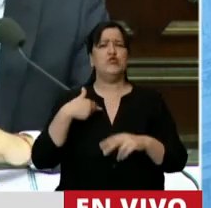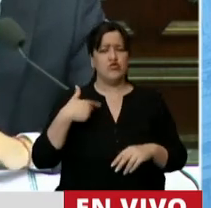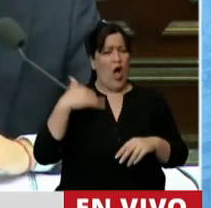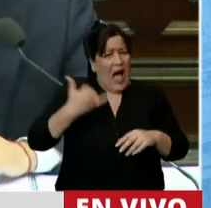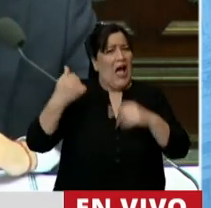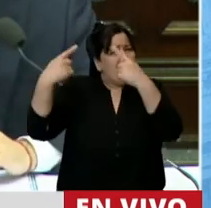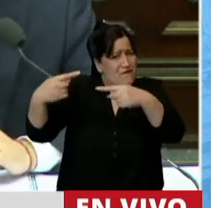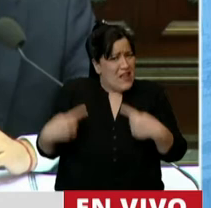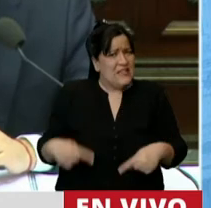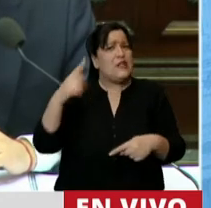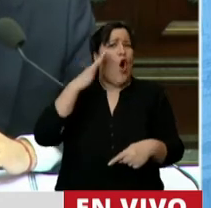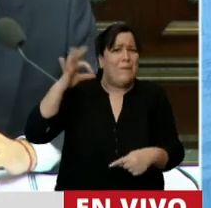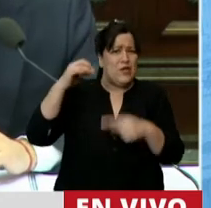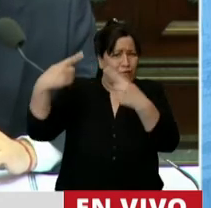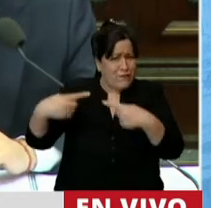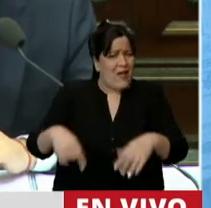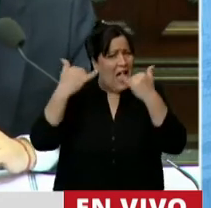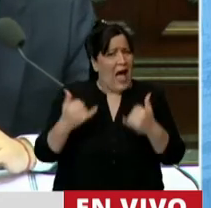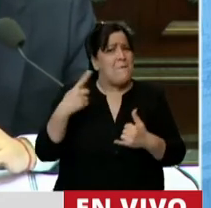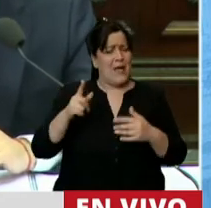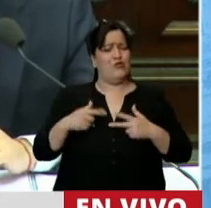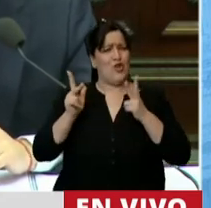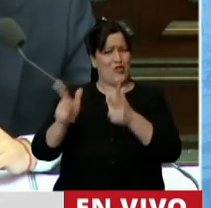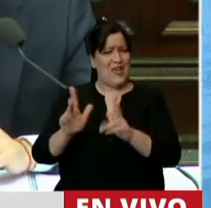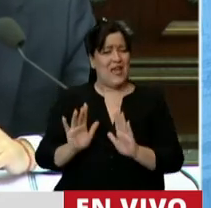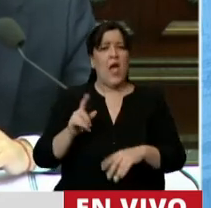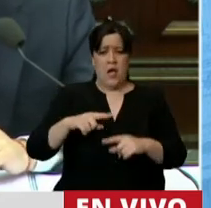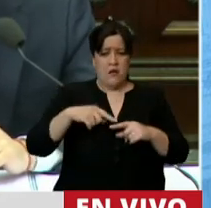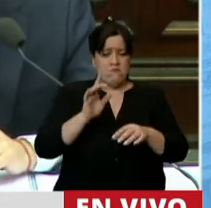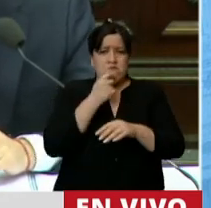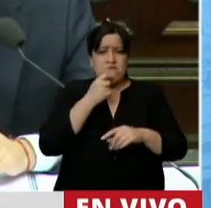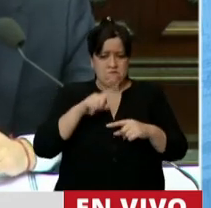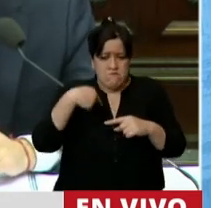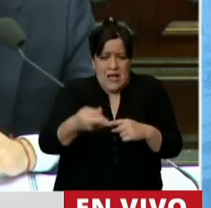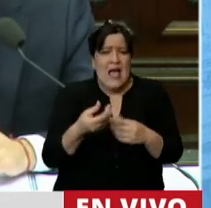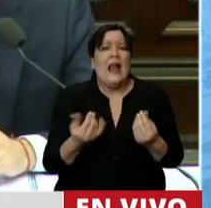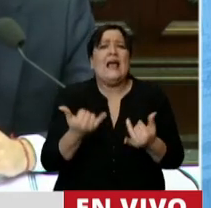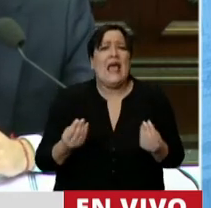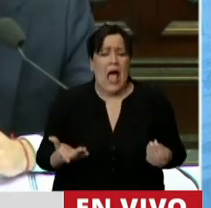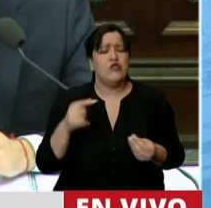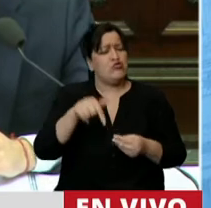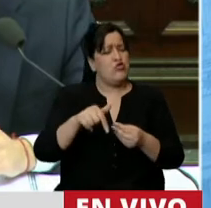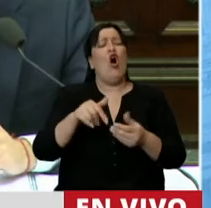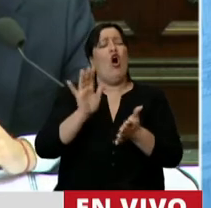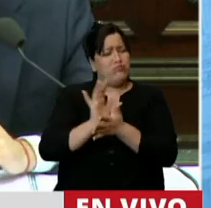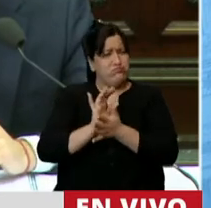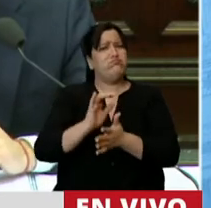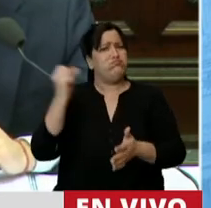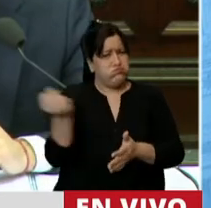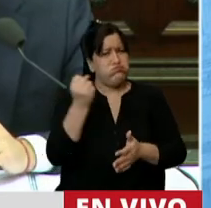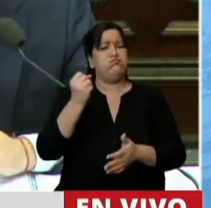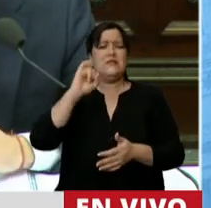diferencias. Es que, ¿qué tenemos mañana cuando hablamos? Yo apuesto al diálogo político. Todos apostamos.